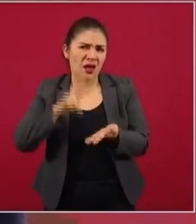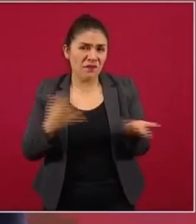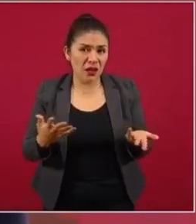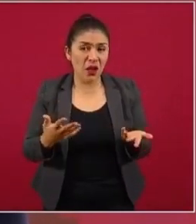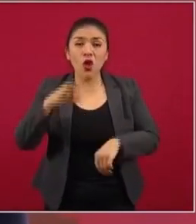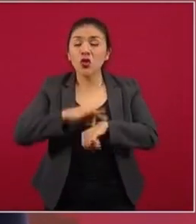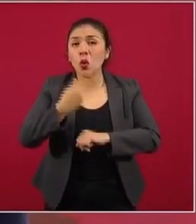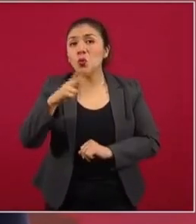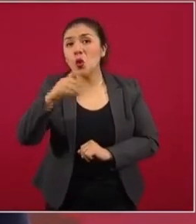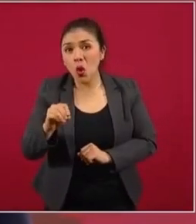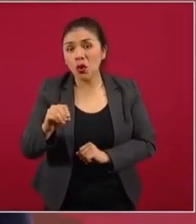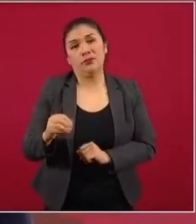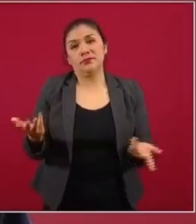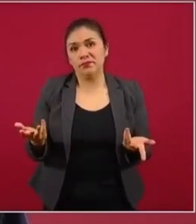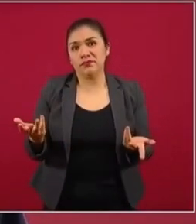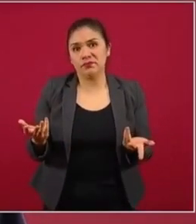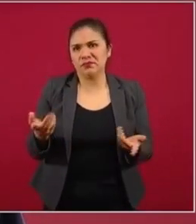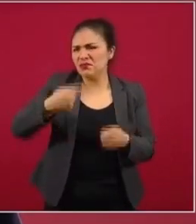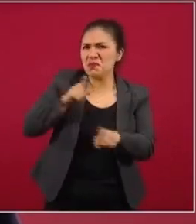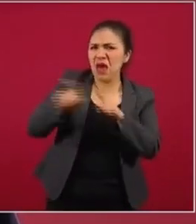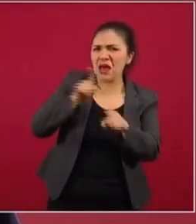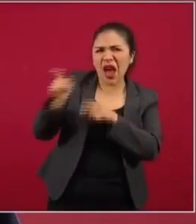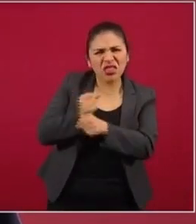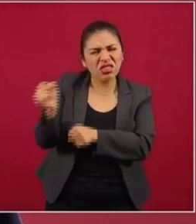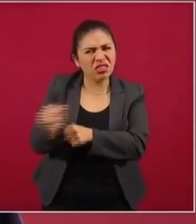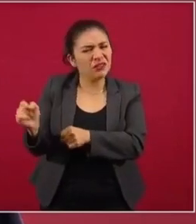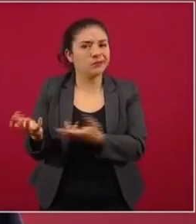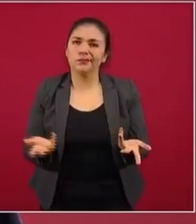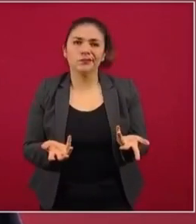lo que hace Hugo, y los maltrata muchísimo,